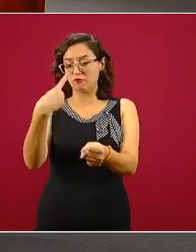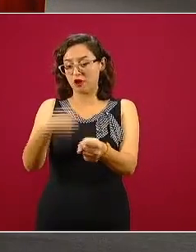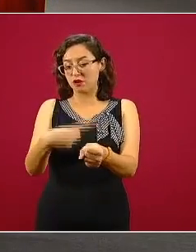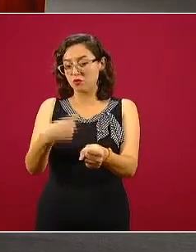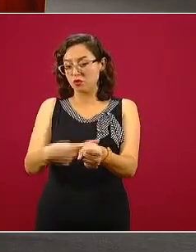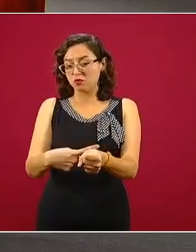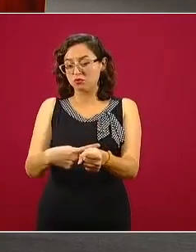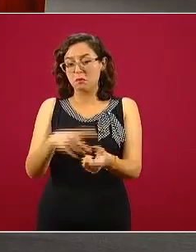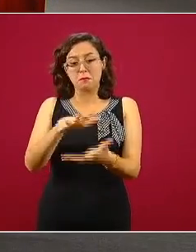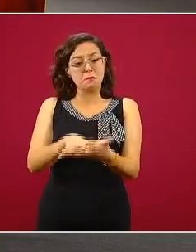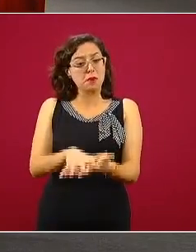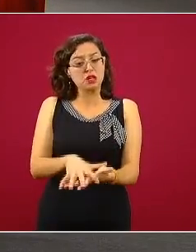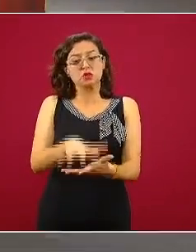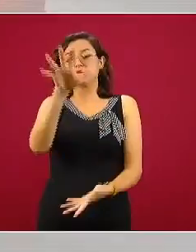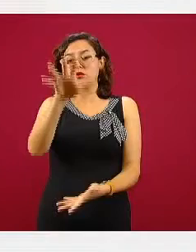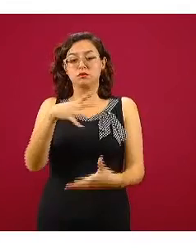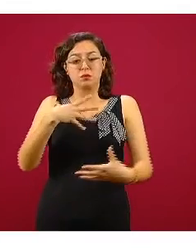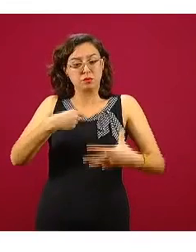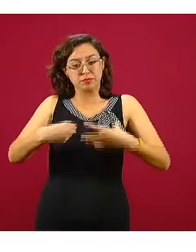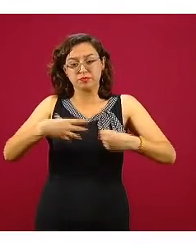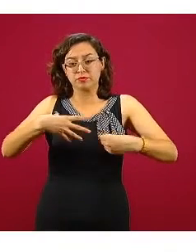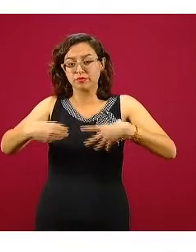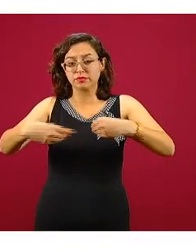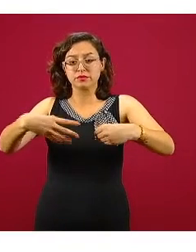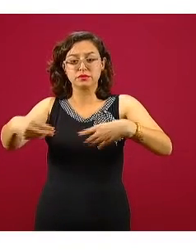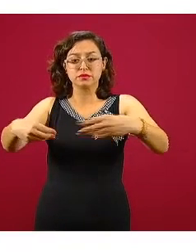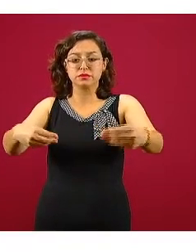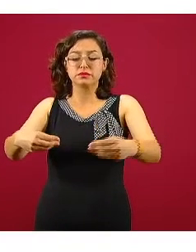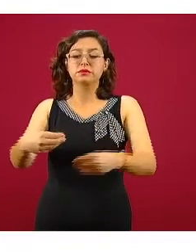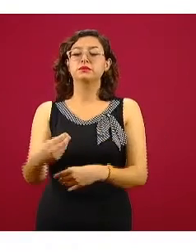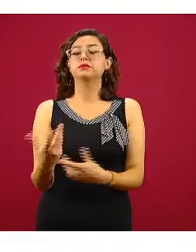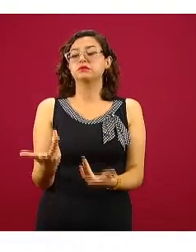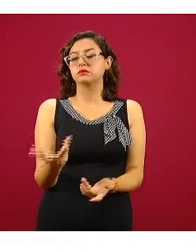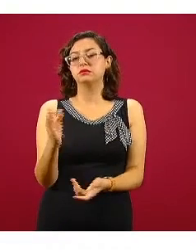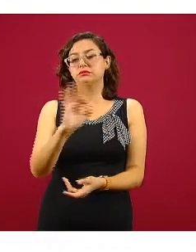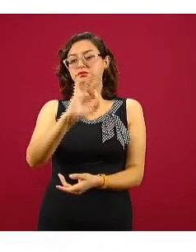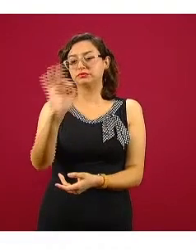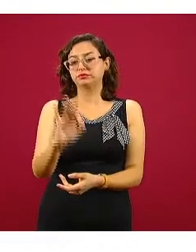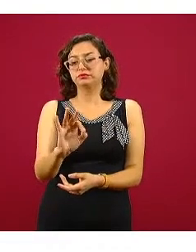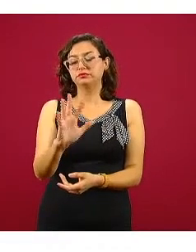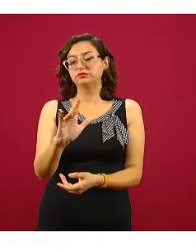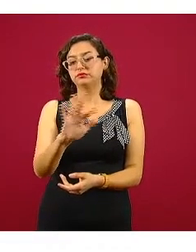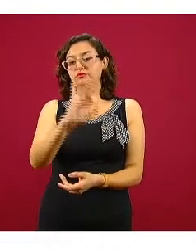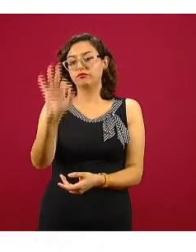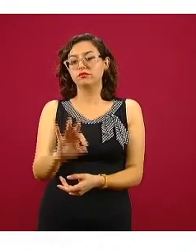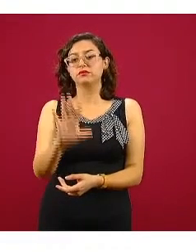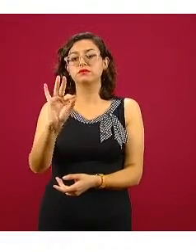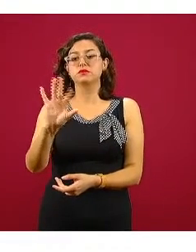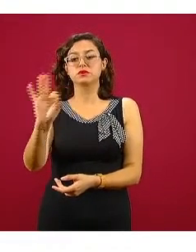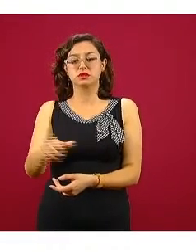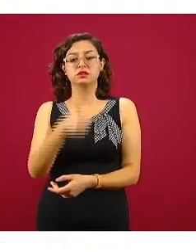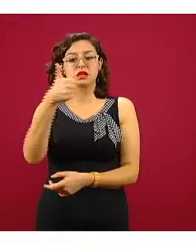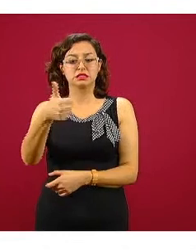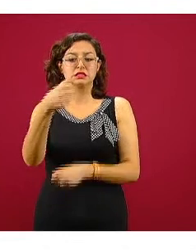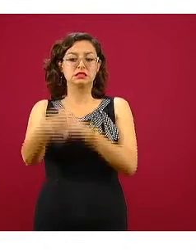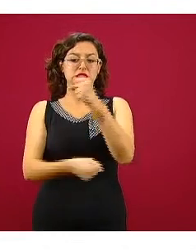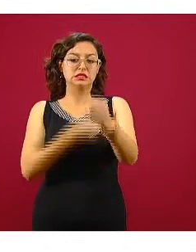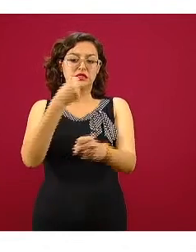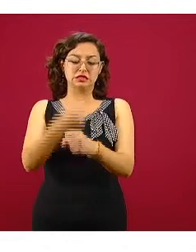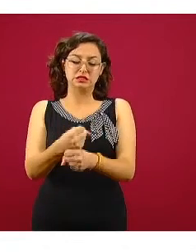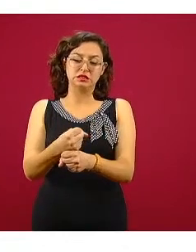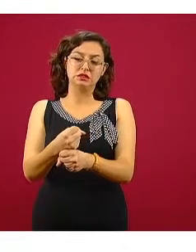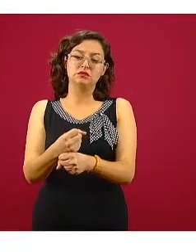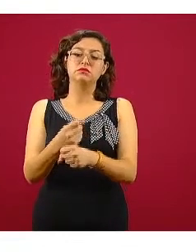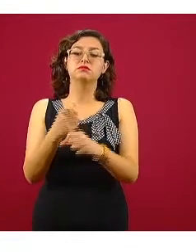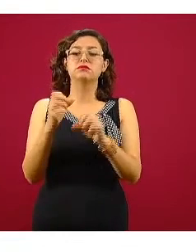el porcentaje de 50% tienen hasta 46 años o 50%